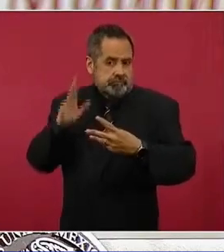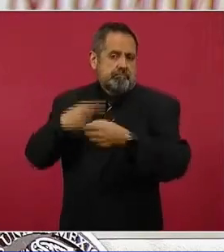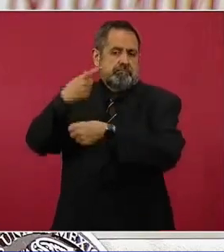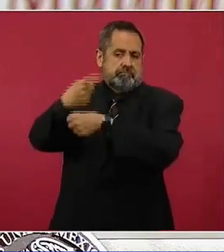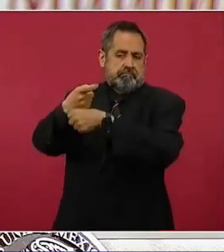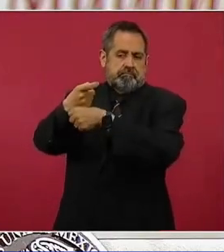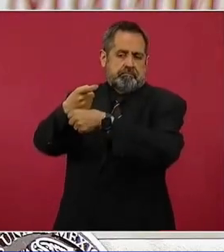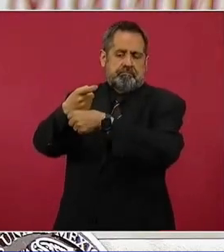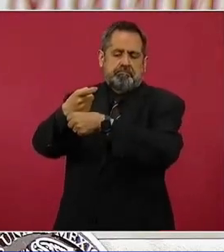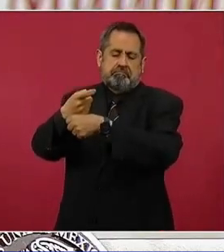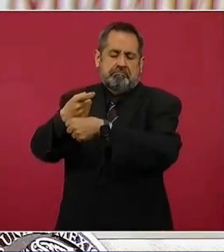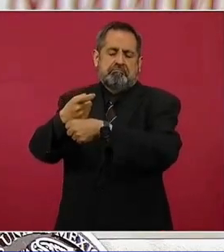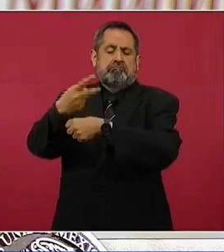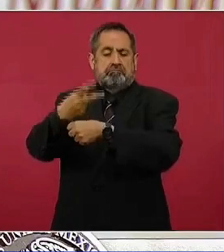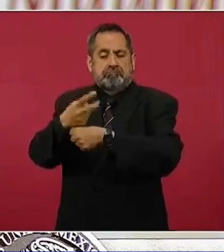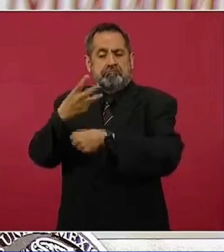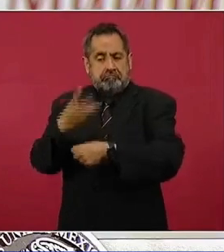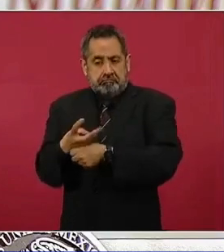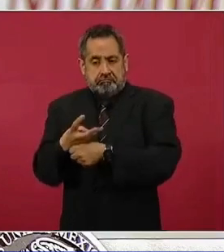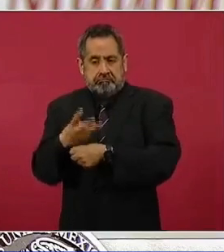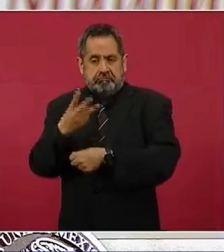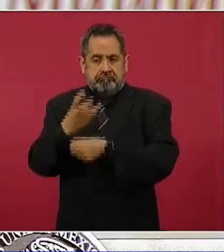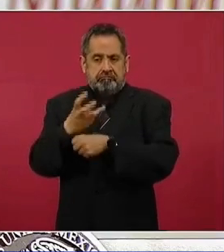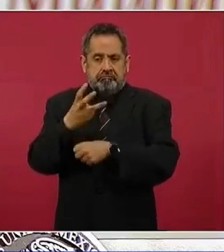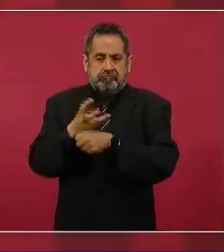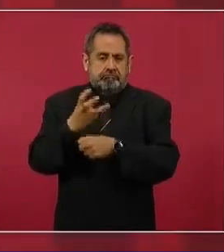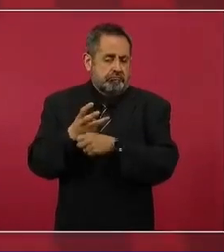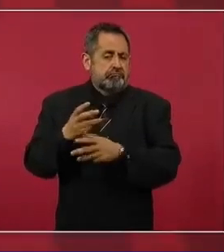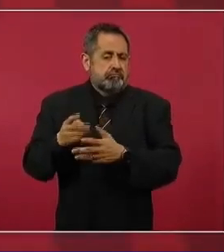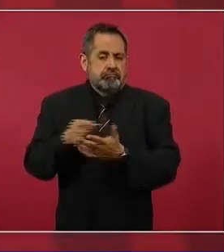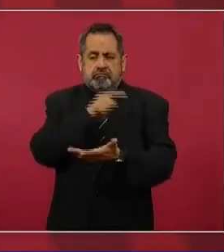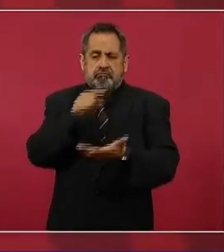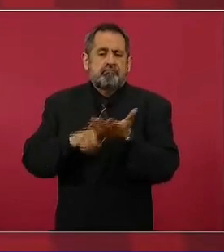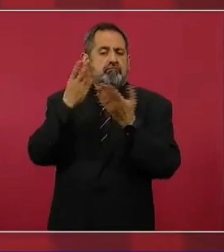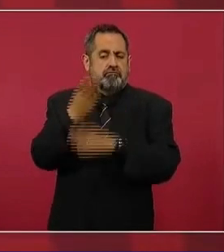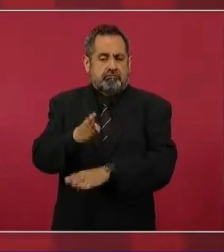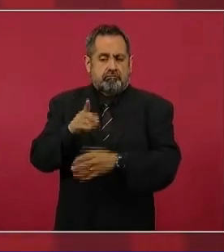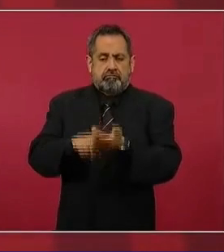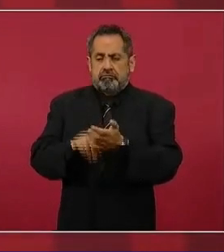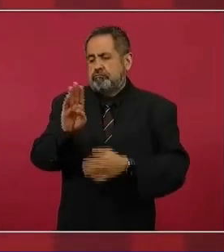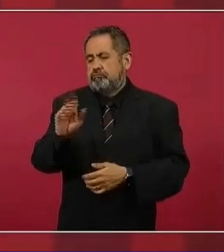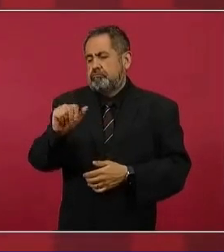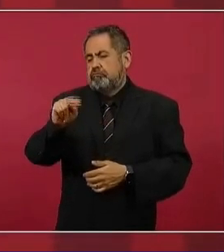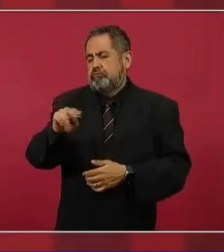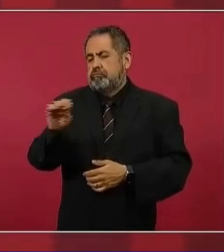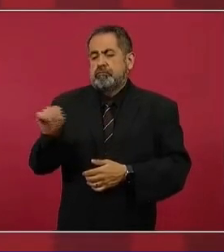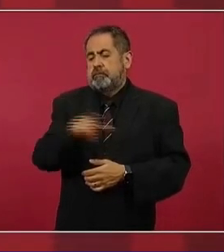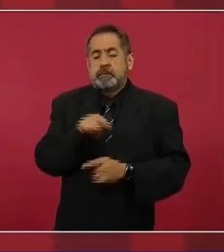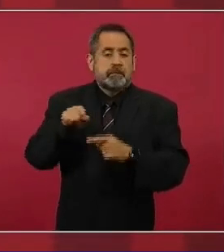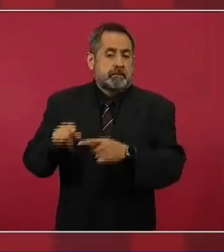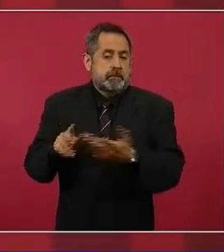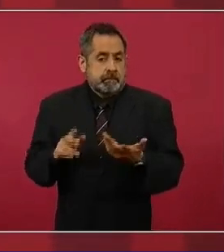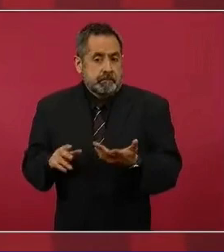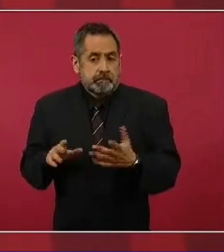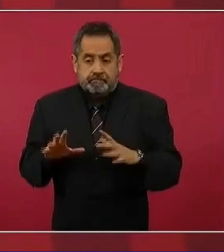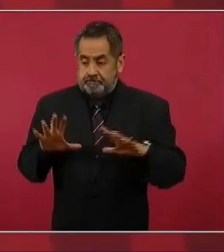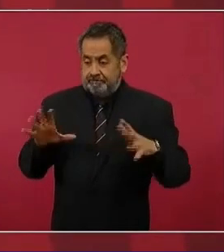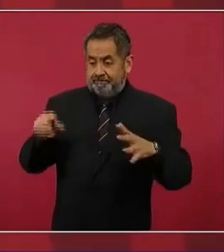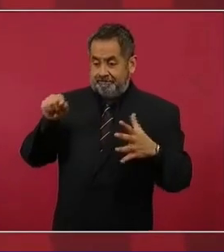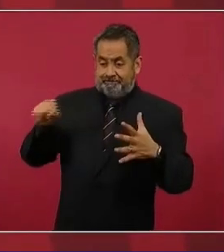ahora ocupa el tercer lugar, es una entidad bancaria que para el grupo